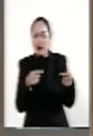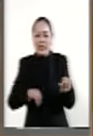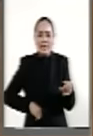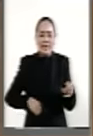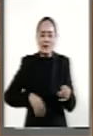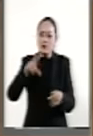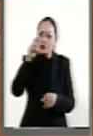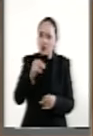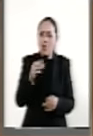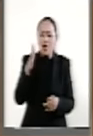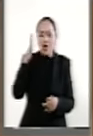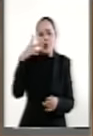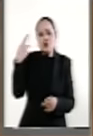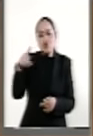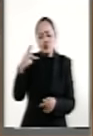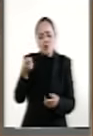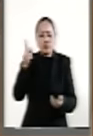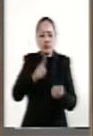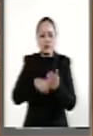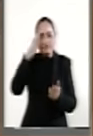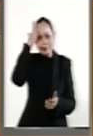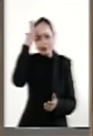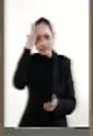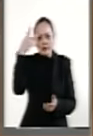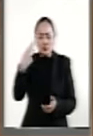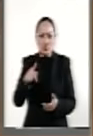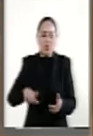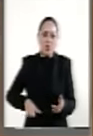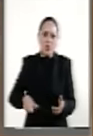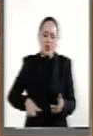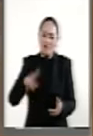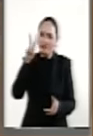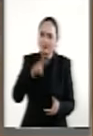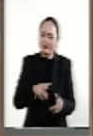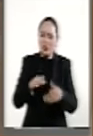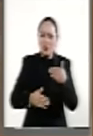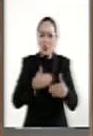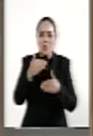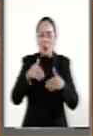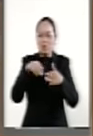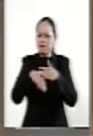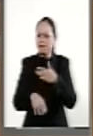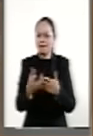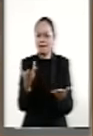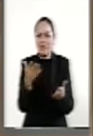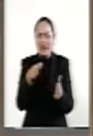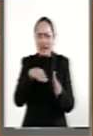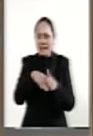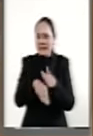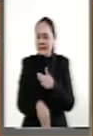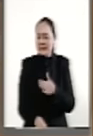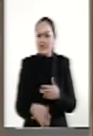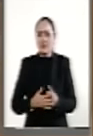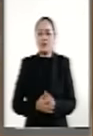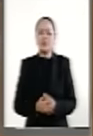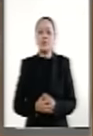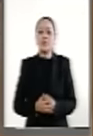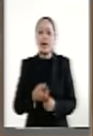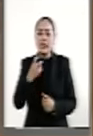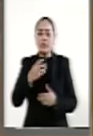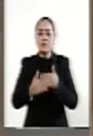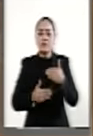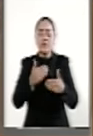corrupción que le encabeza en su mundo de frivolidad y el desinterés que ha llevado a México a una profunda crisis. En unos momentos